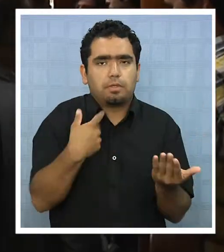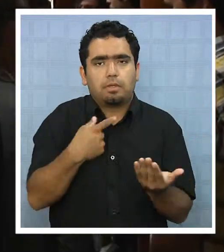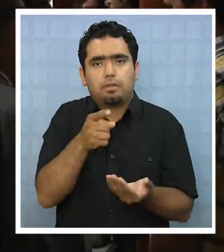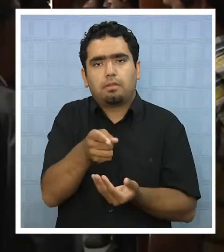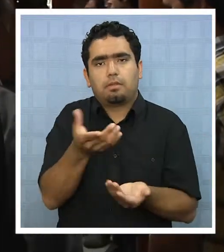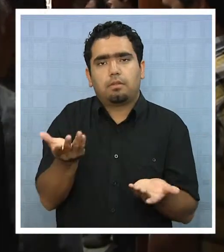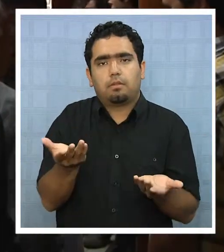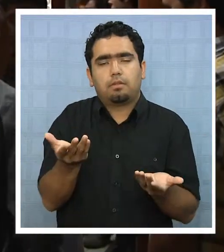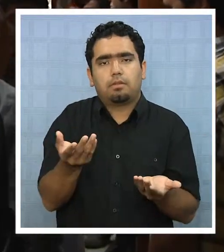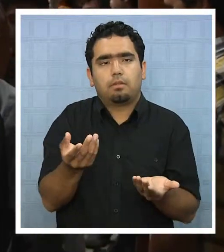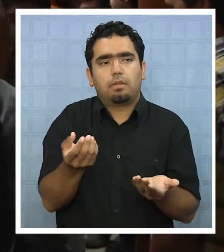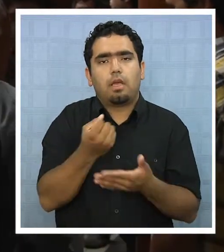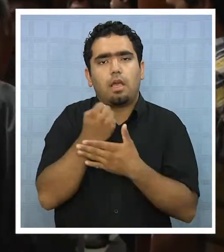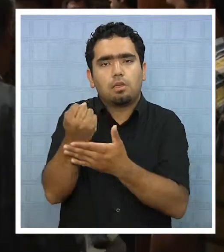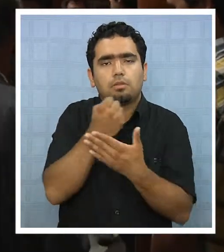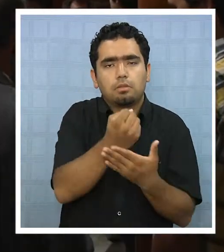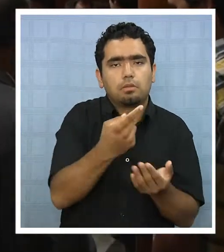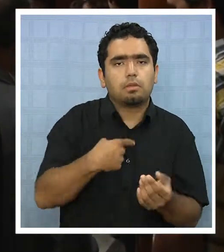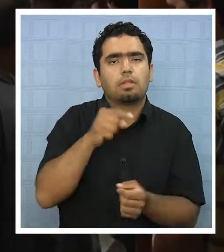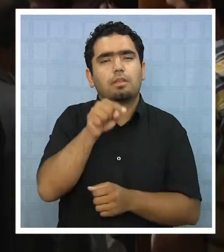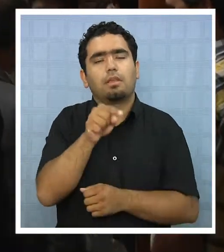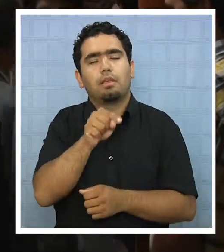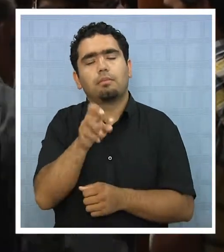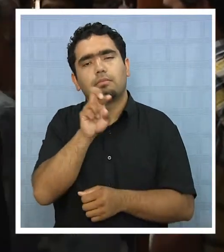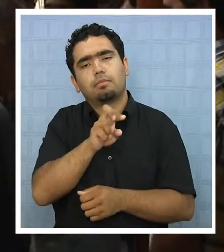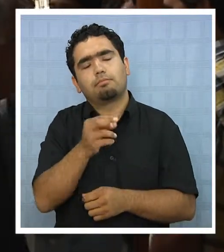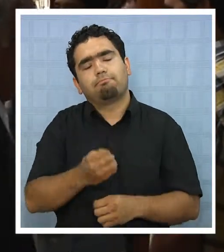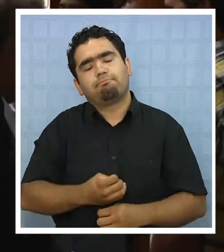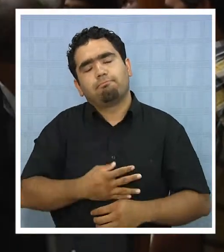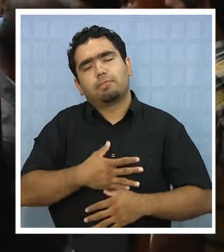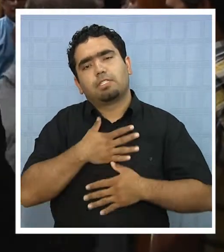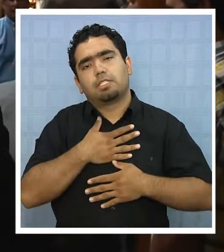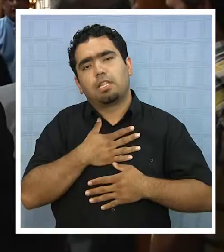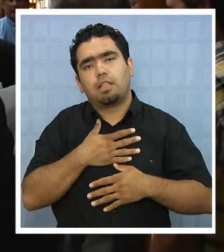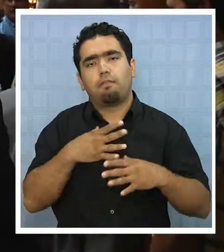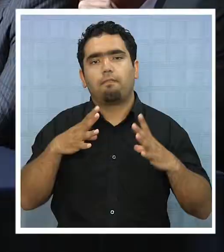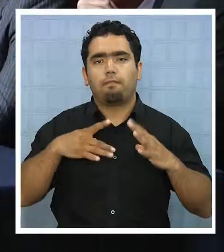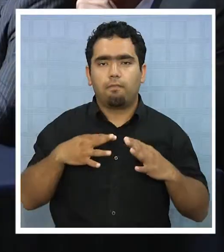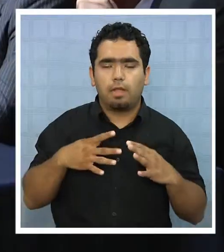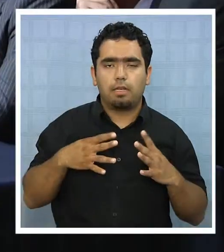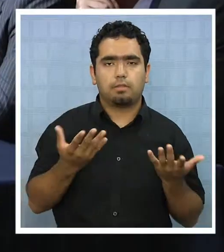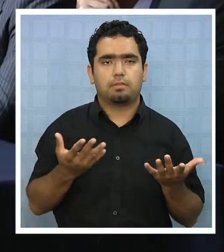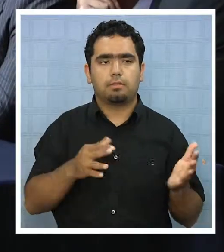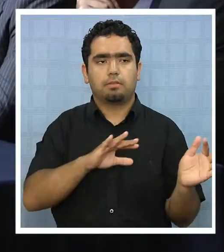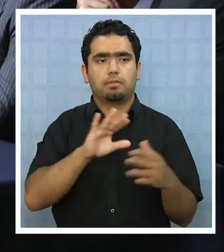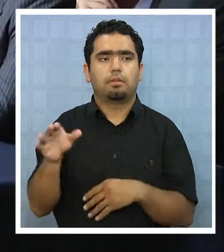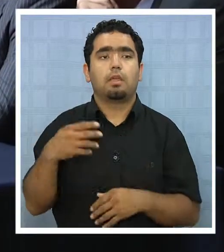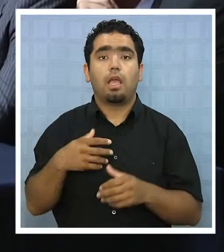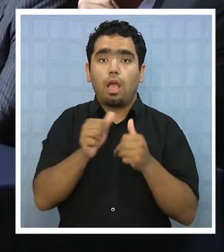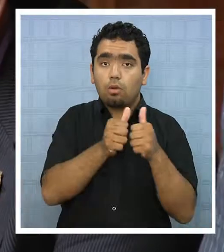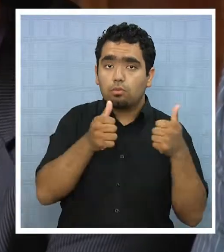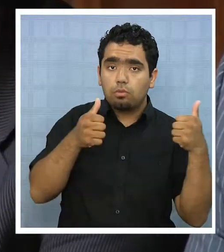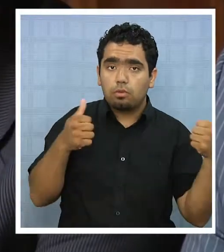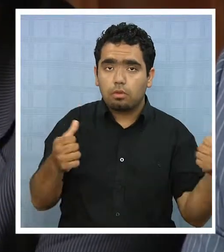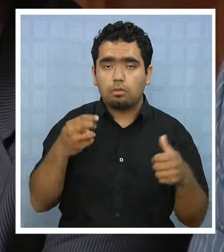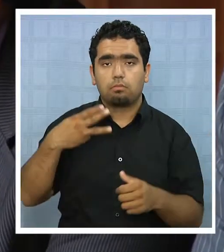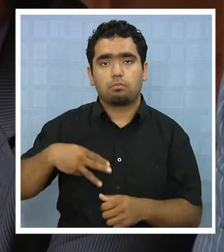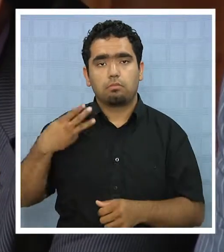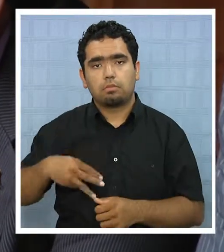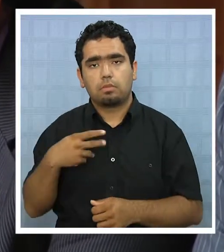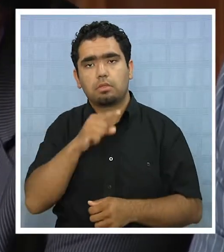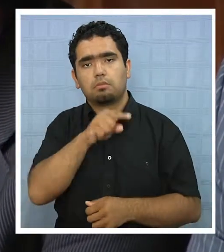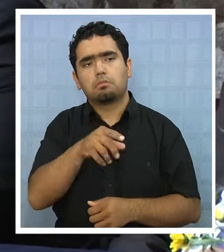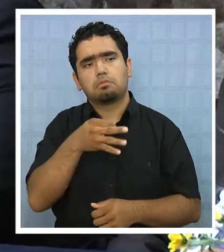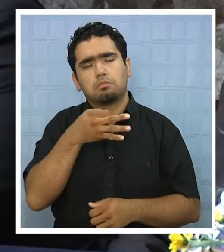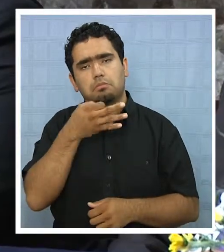pero creo que se sentiría muy feliz, muy pleno. Para las autoridades municipales, este fue un merecido